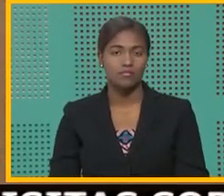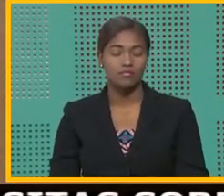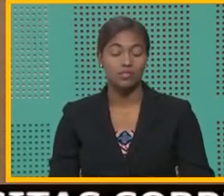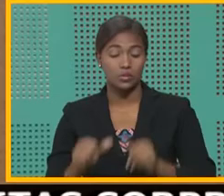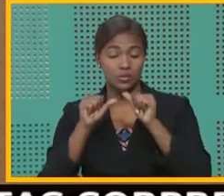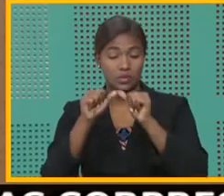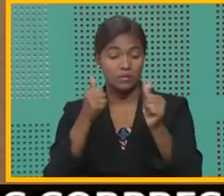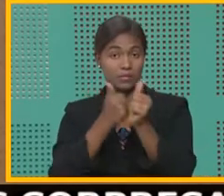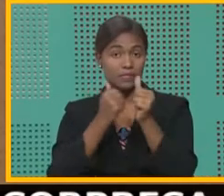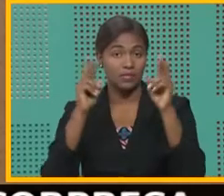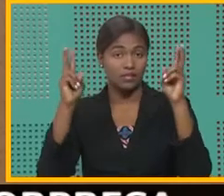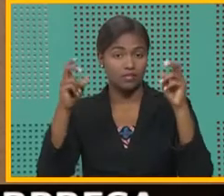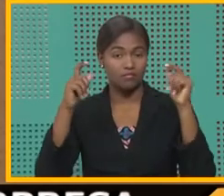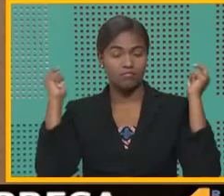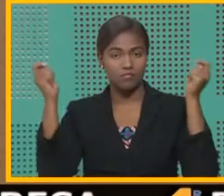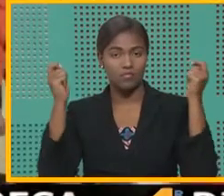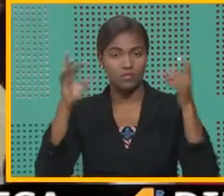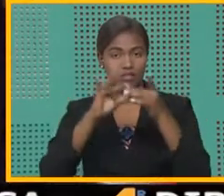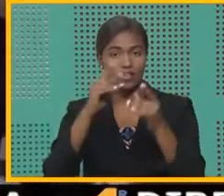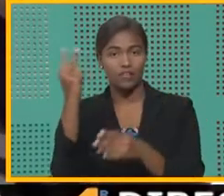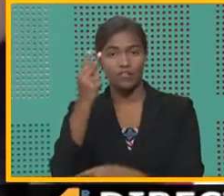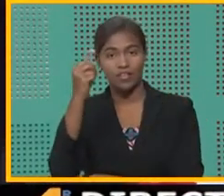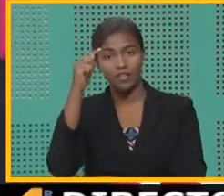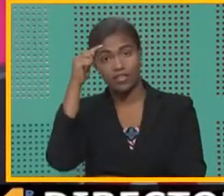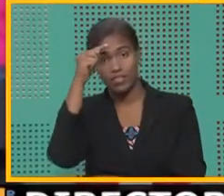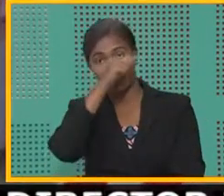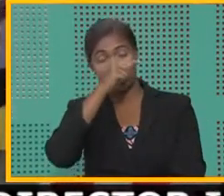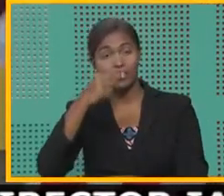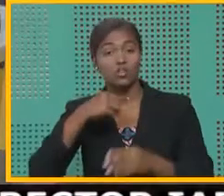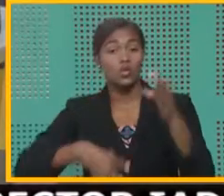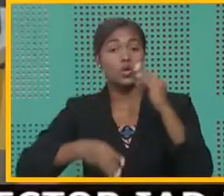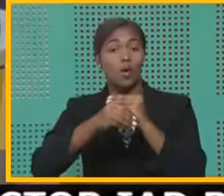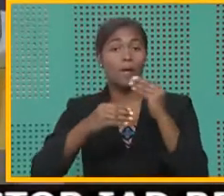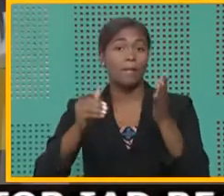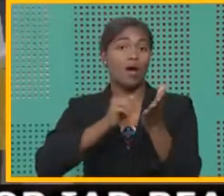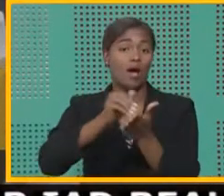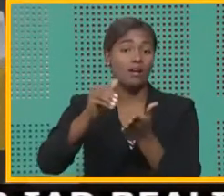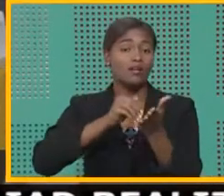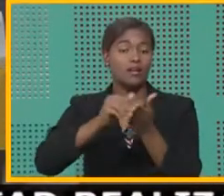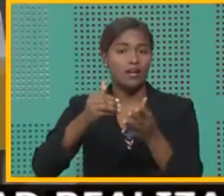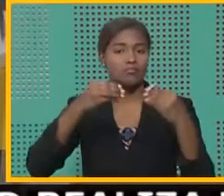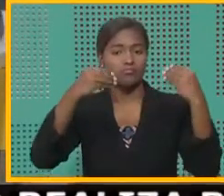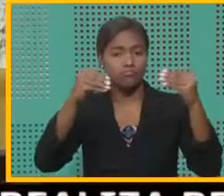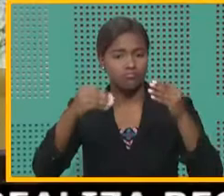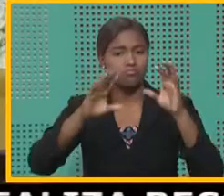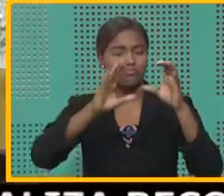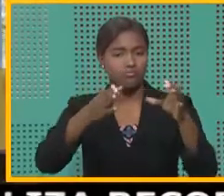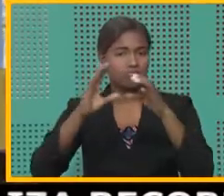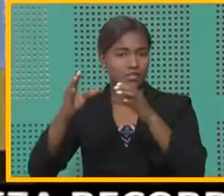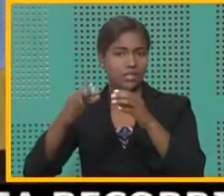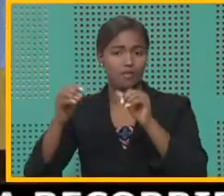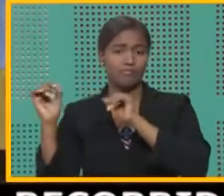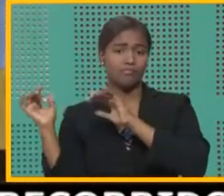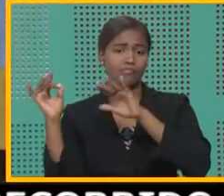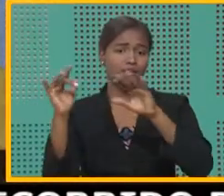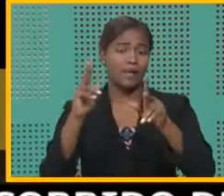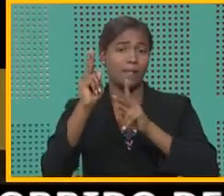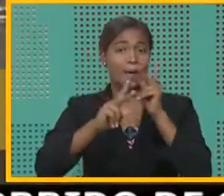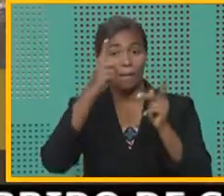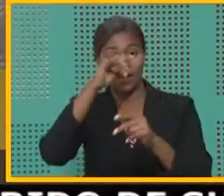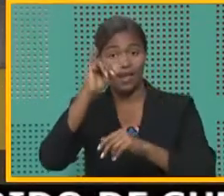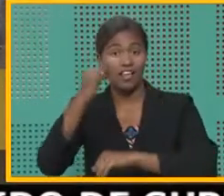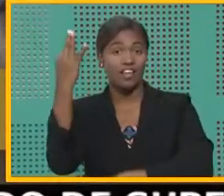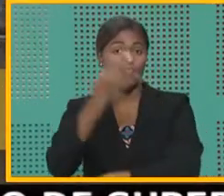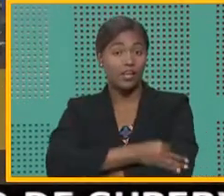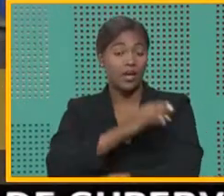Continuando con este tema, la celebración del Viernes Negro suma miles de millones al comercio local. El dinamismo comercial para esta fecha